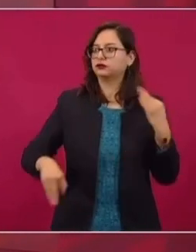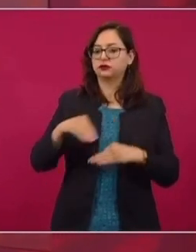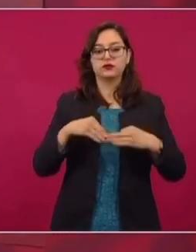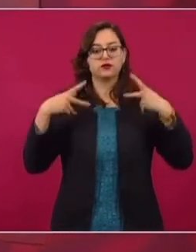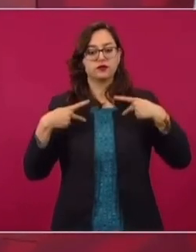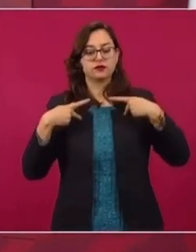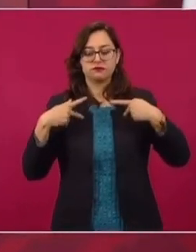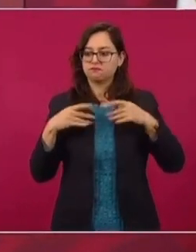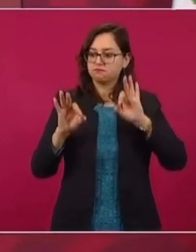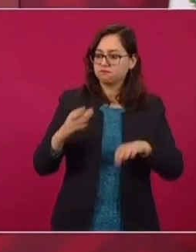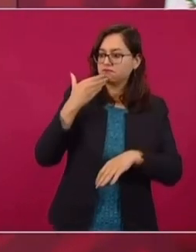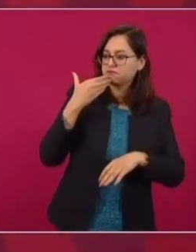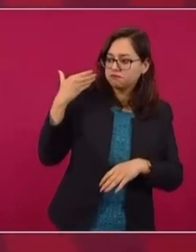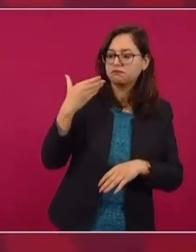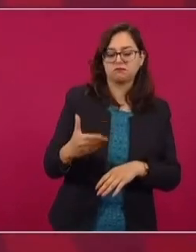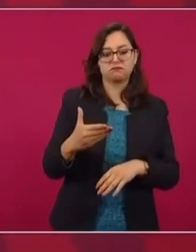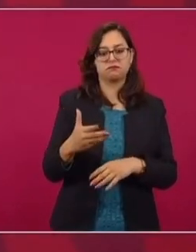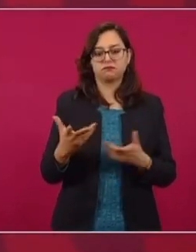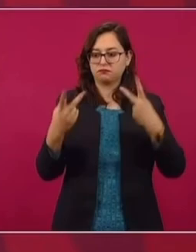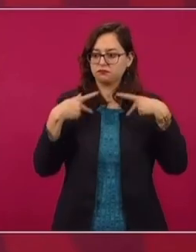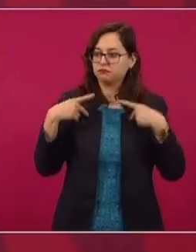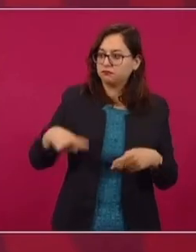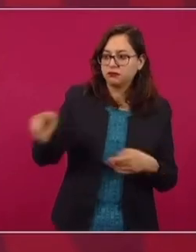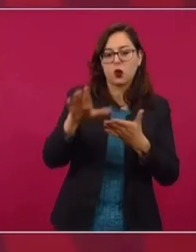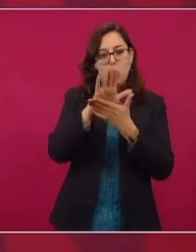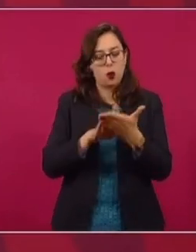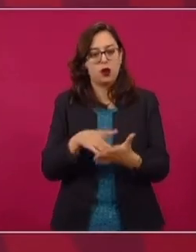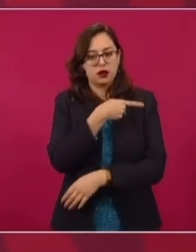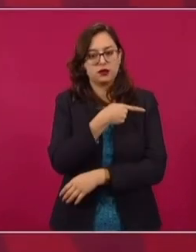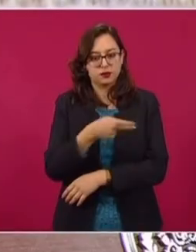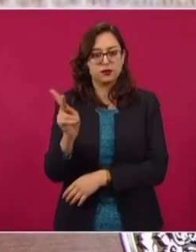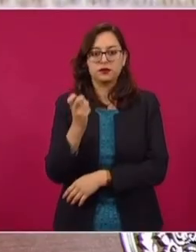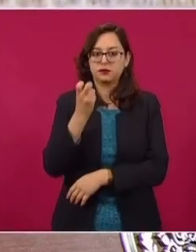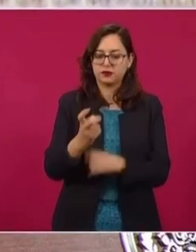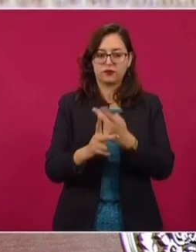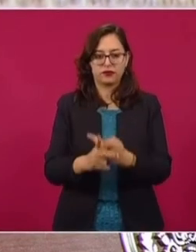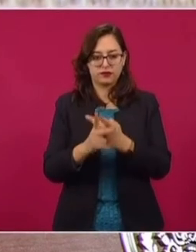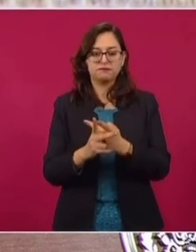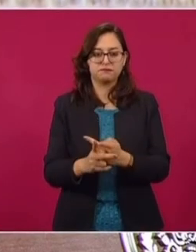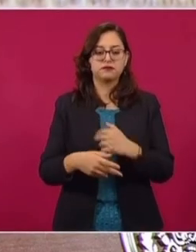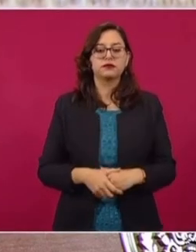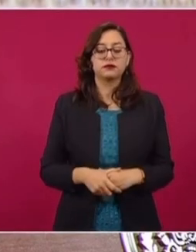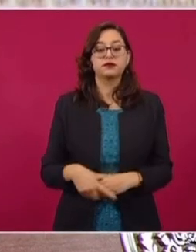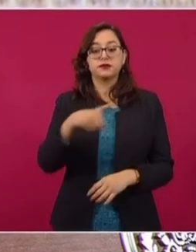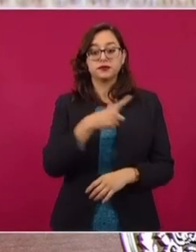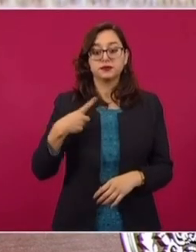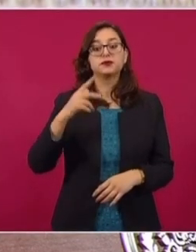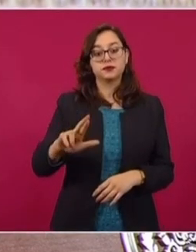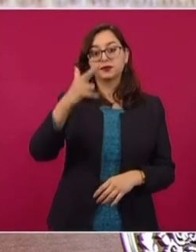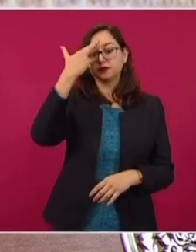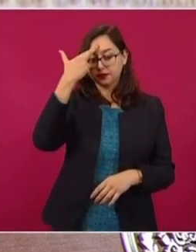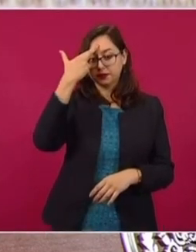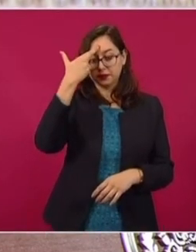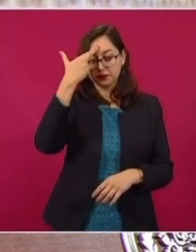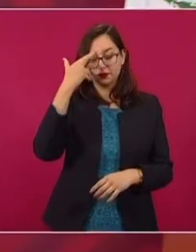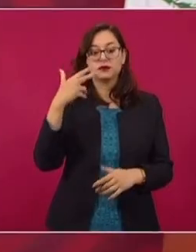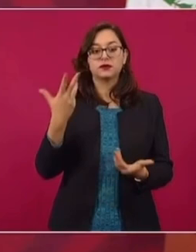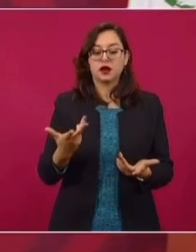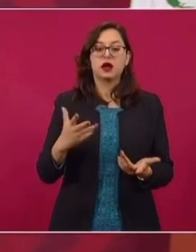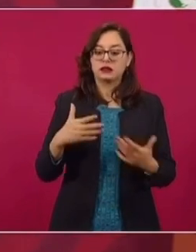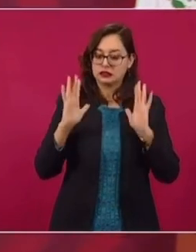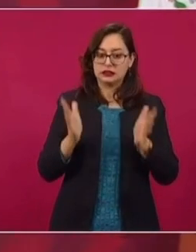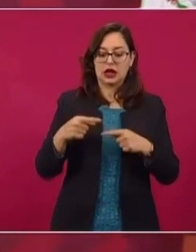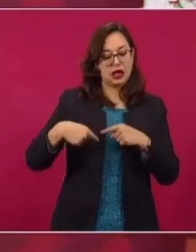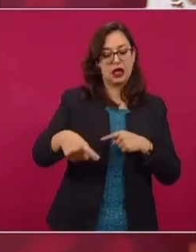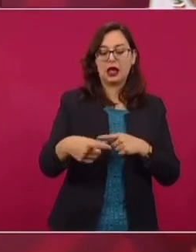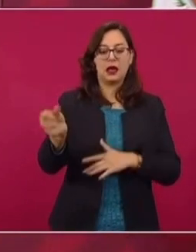a todos, sobre todo para la gente más humilde, más pobre. Pero vamos a esperarnos. Acuérdense también de que todos los jueves de cada